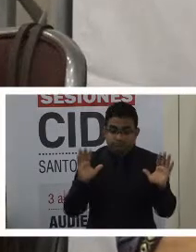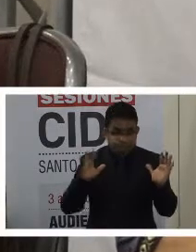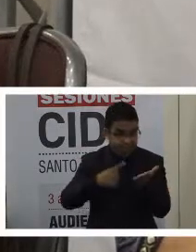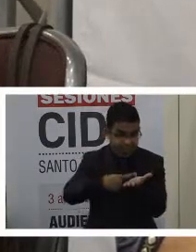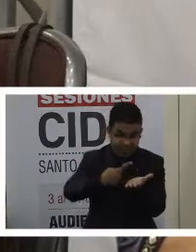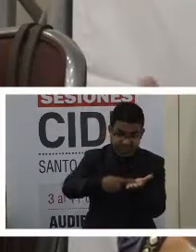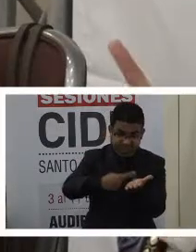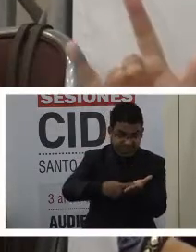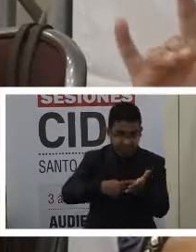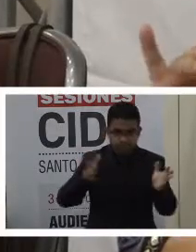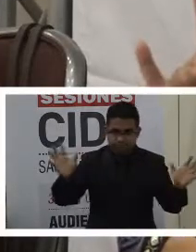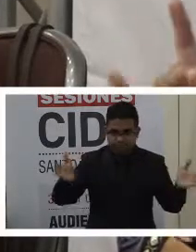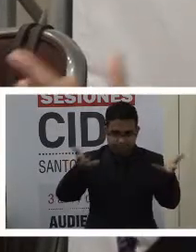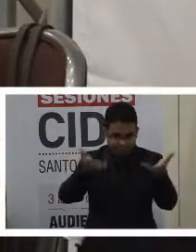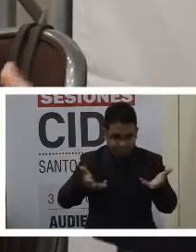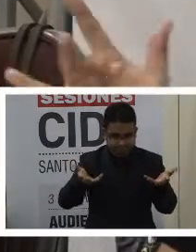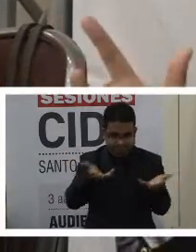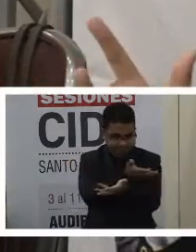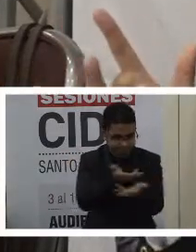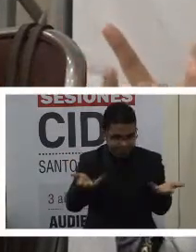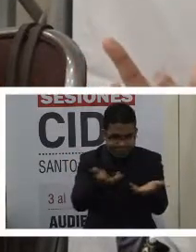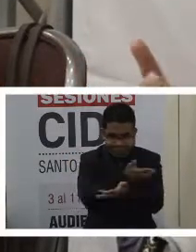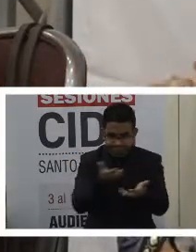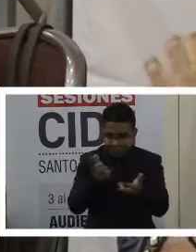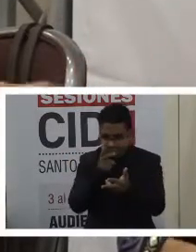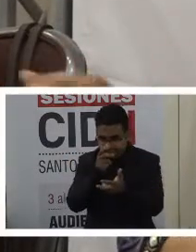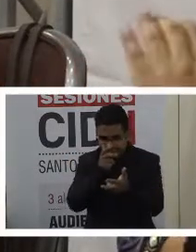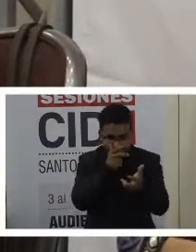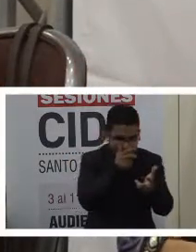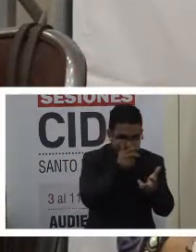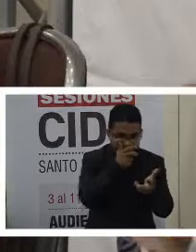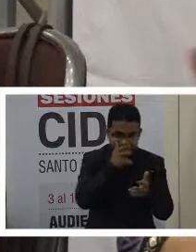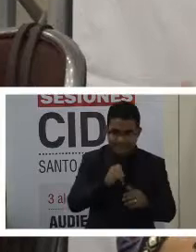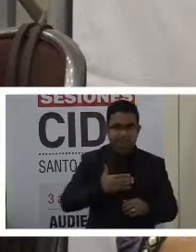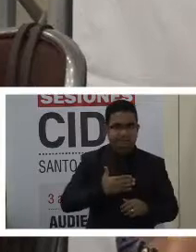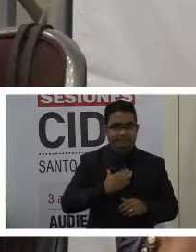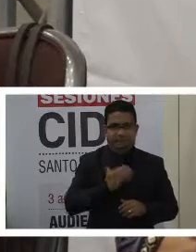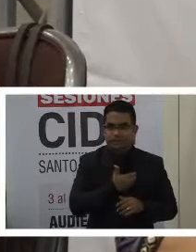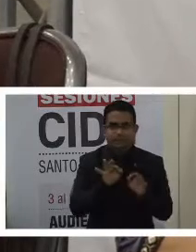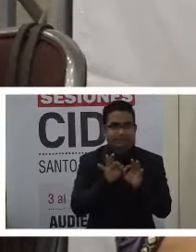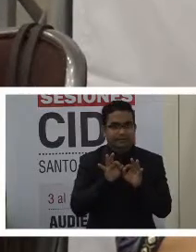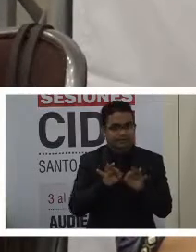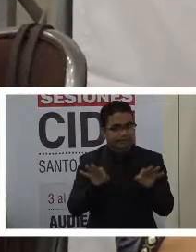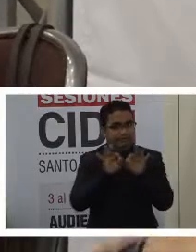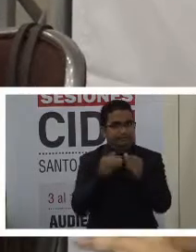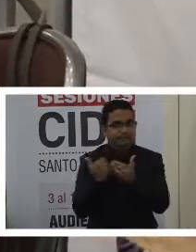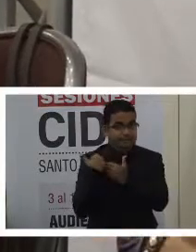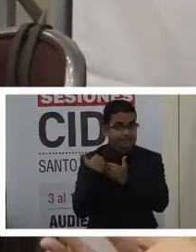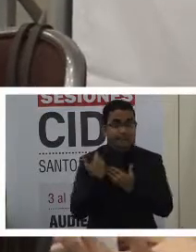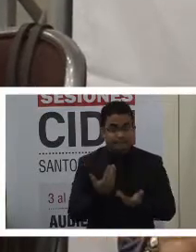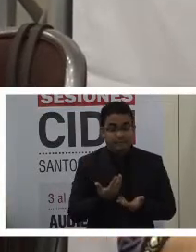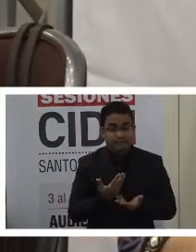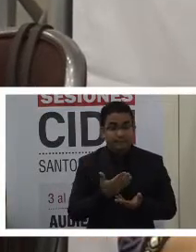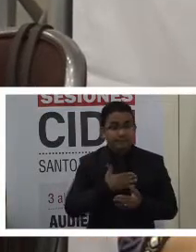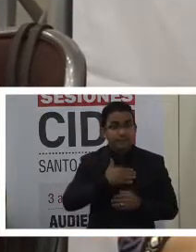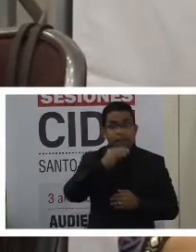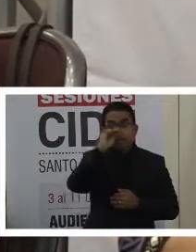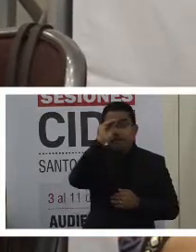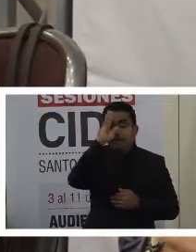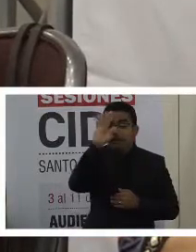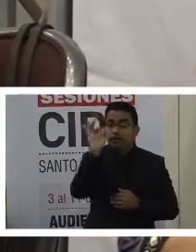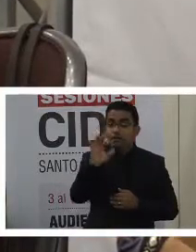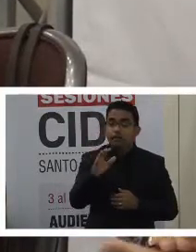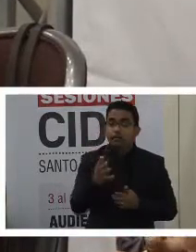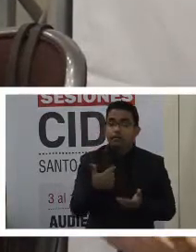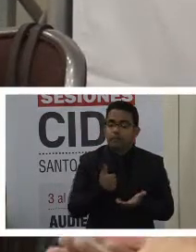puentes de comunicación que en mi comentario lo que propondría